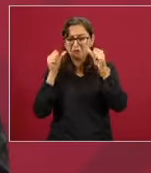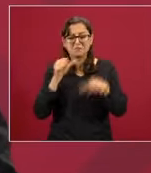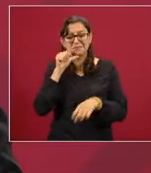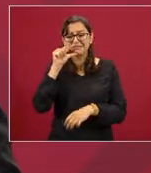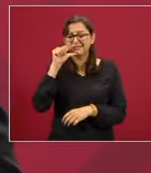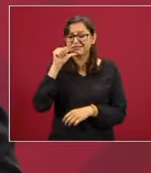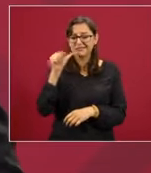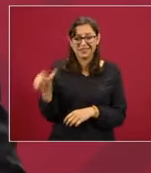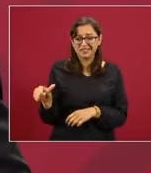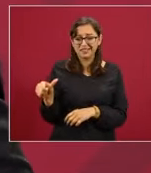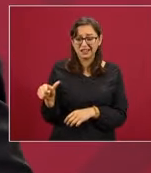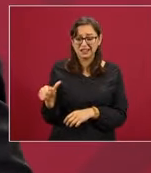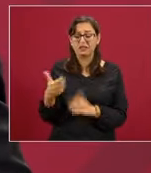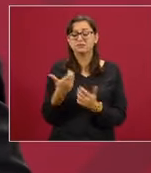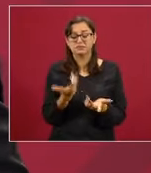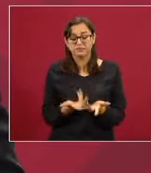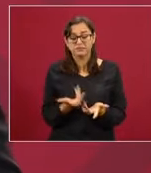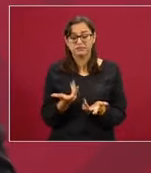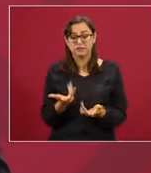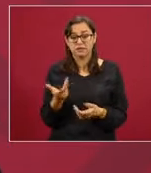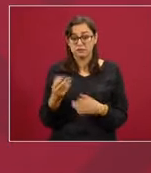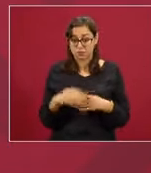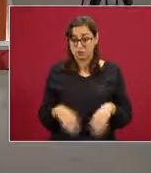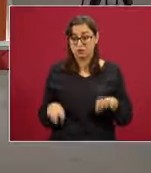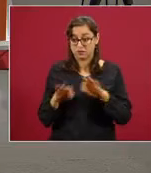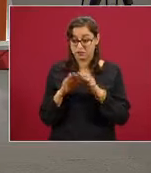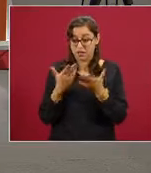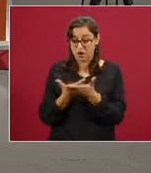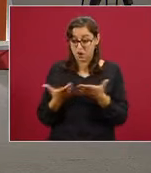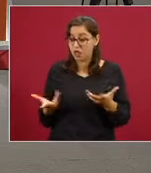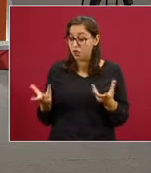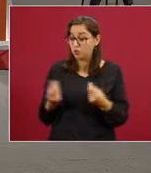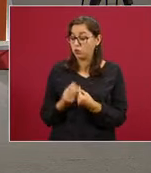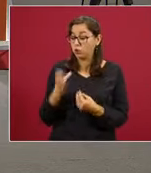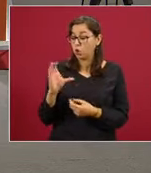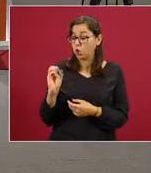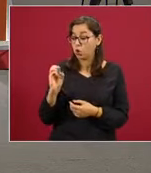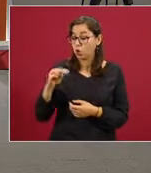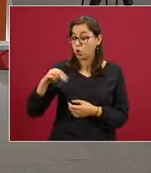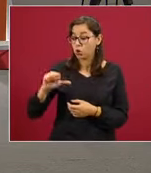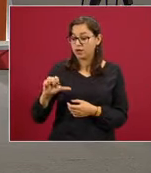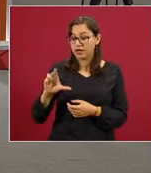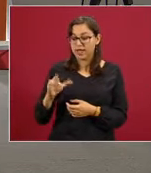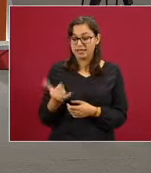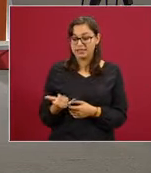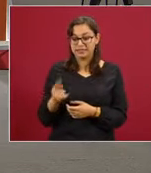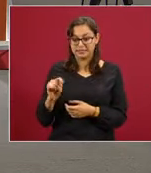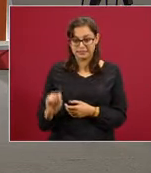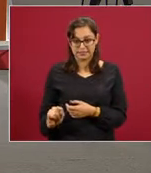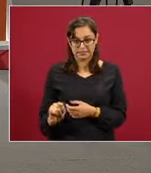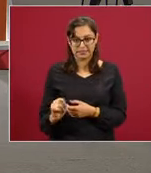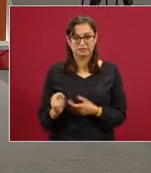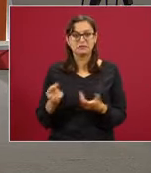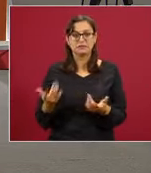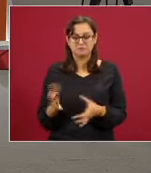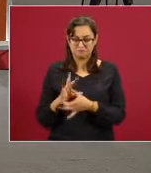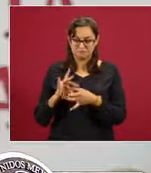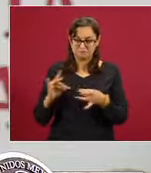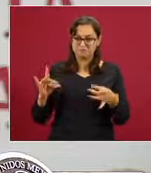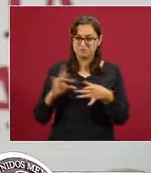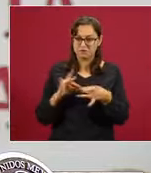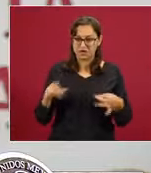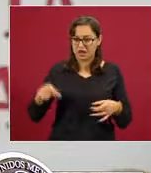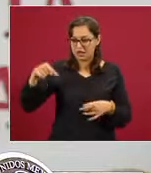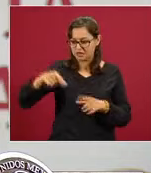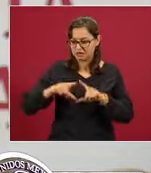sido importantísima para este desarrollo. Total, con la Unión Europea y otras instituciones internacionales se apoya a